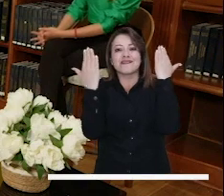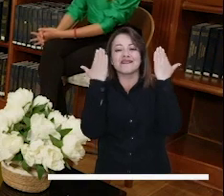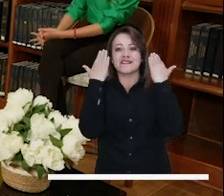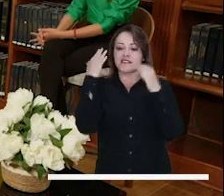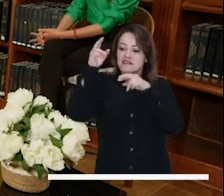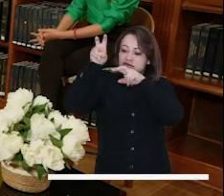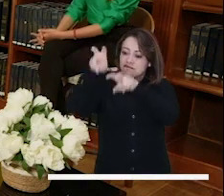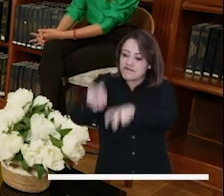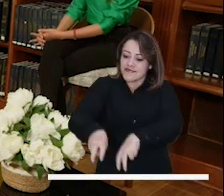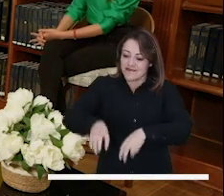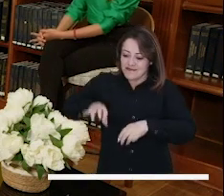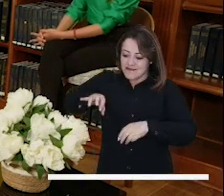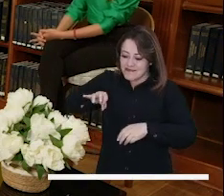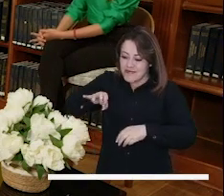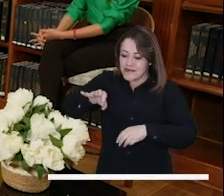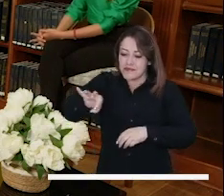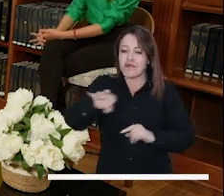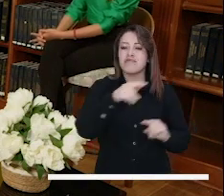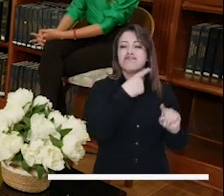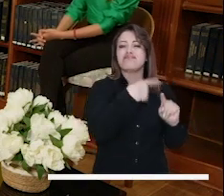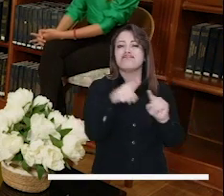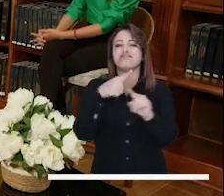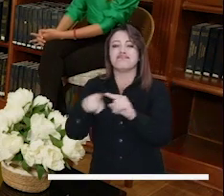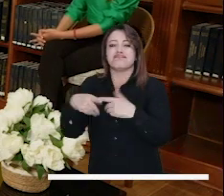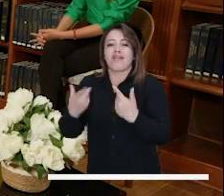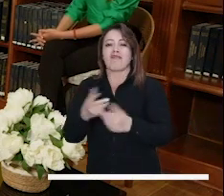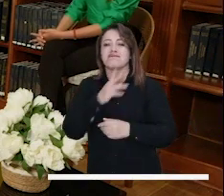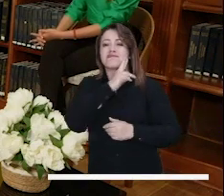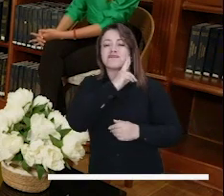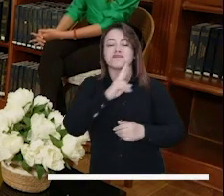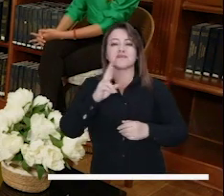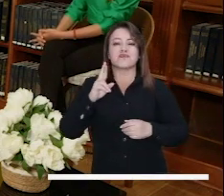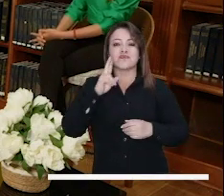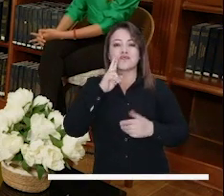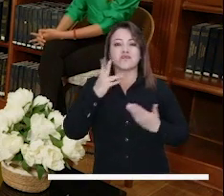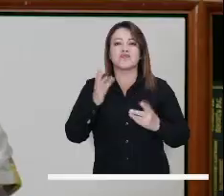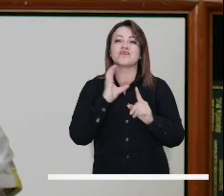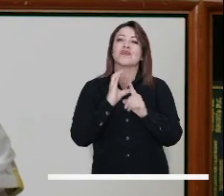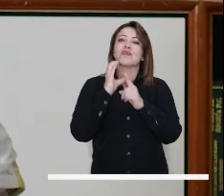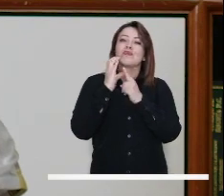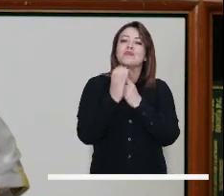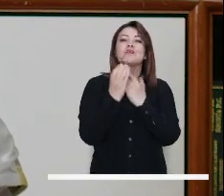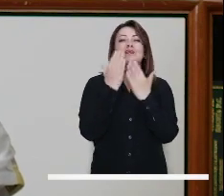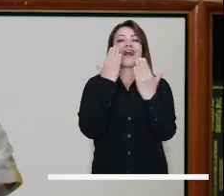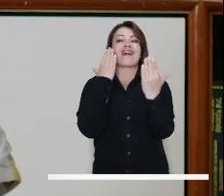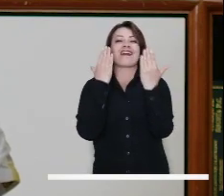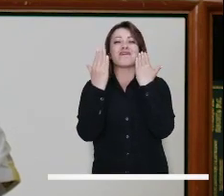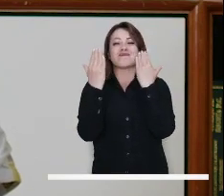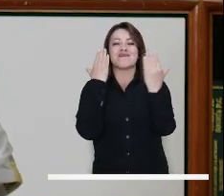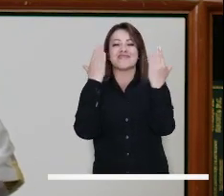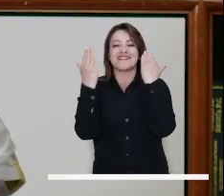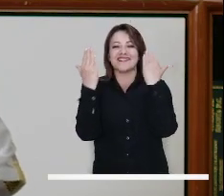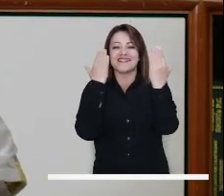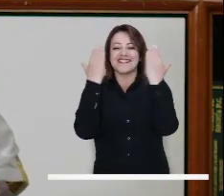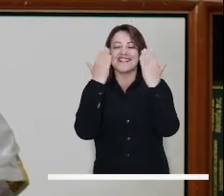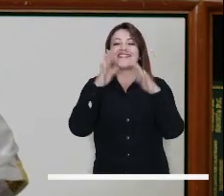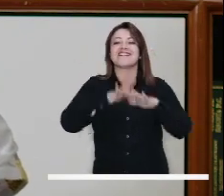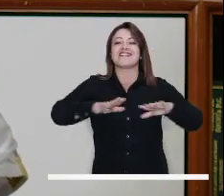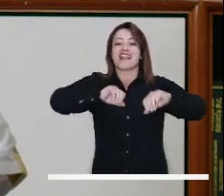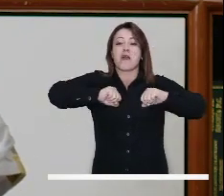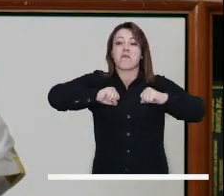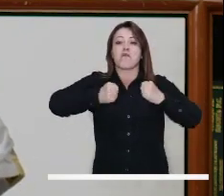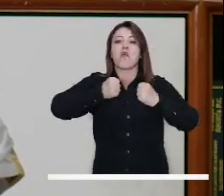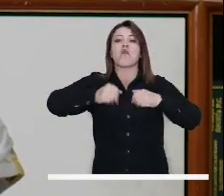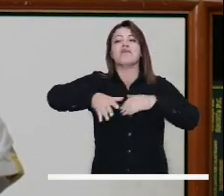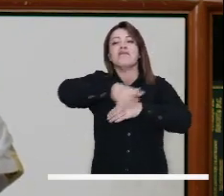y todo lo que tiene que ver con la gastronomía, con la cultura campesina, con esa